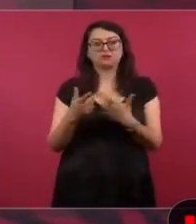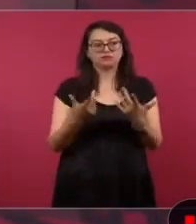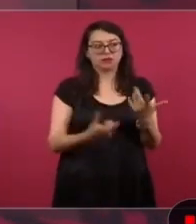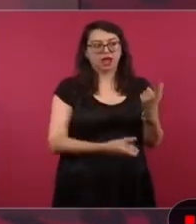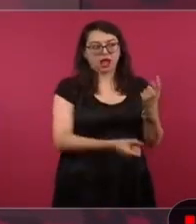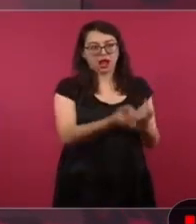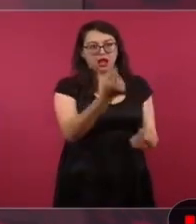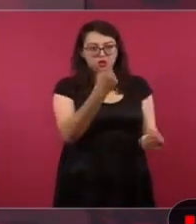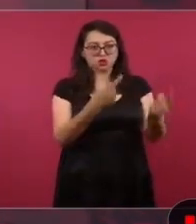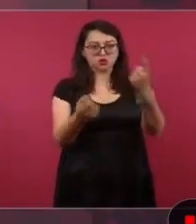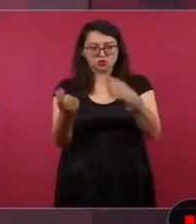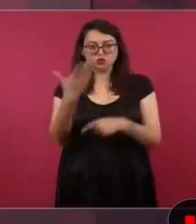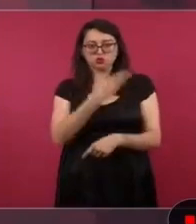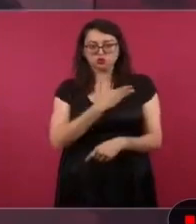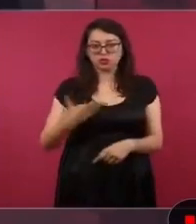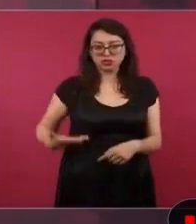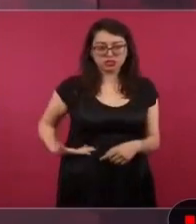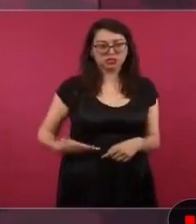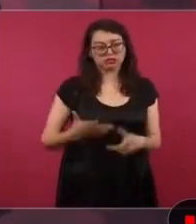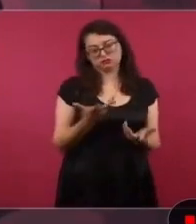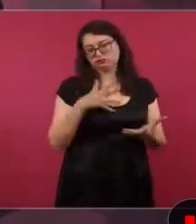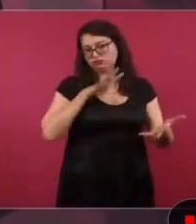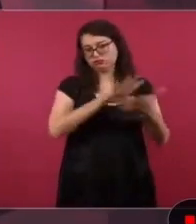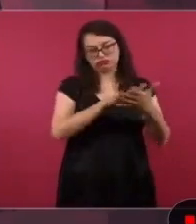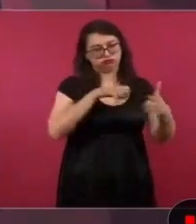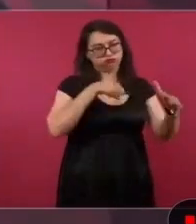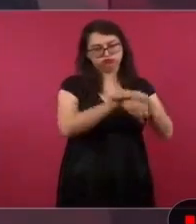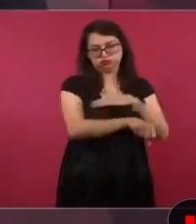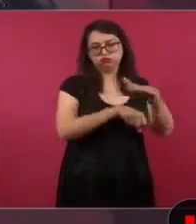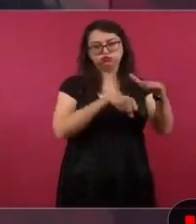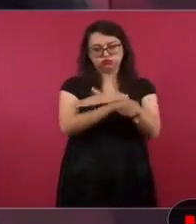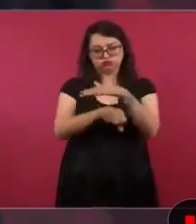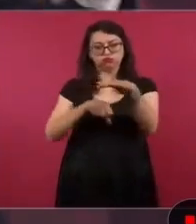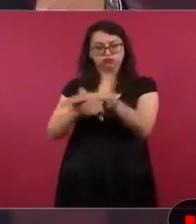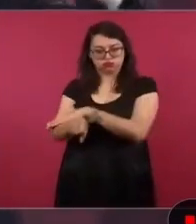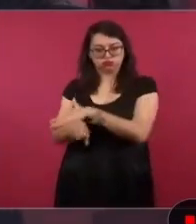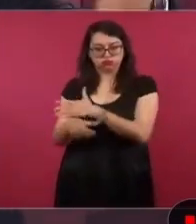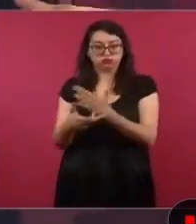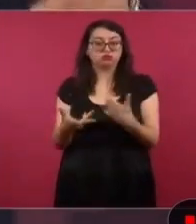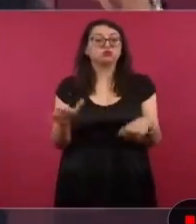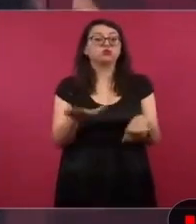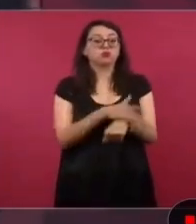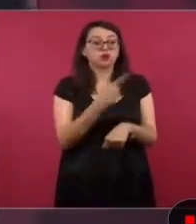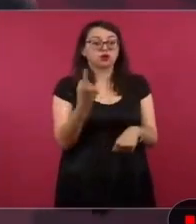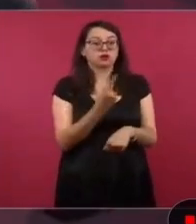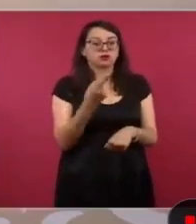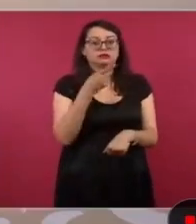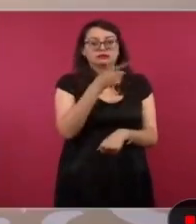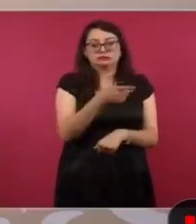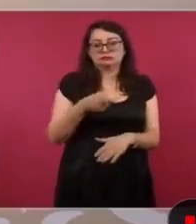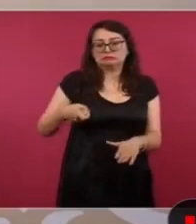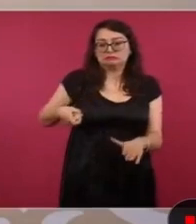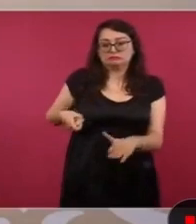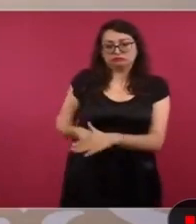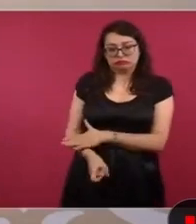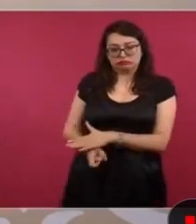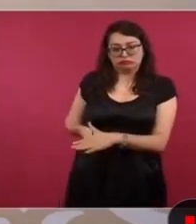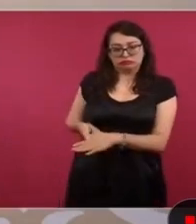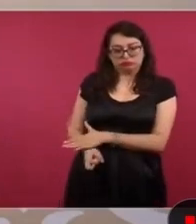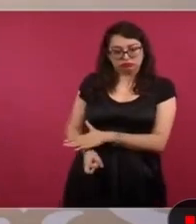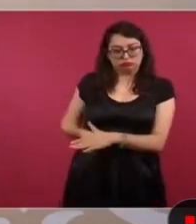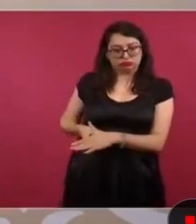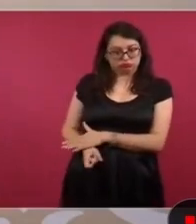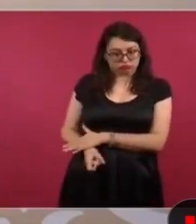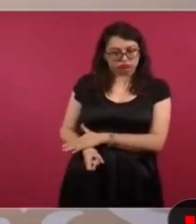vicepresidentes de varios países. Fueron los que dieron el dinero cuando la campaña del